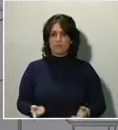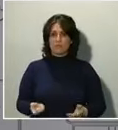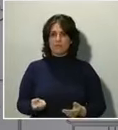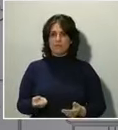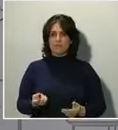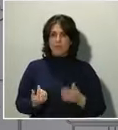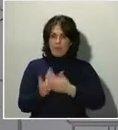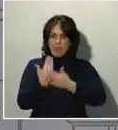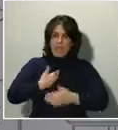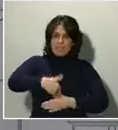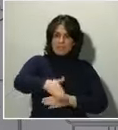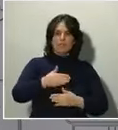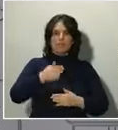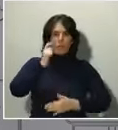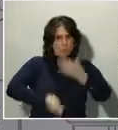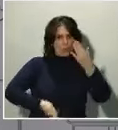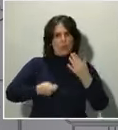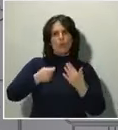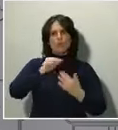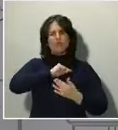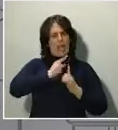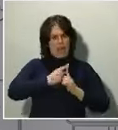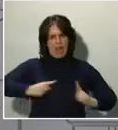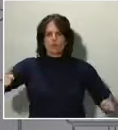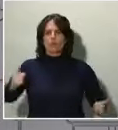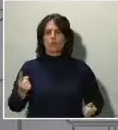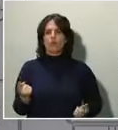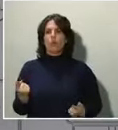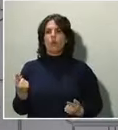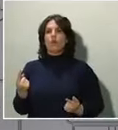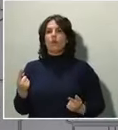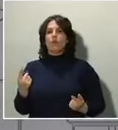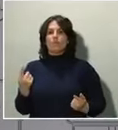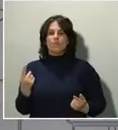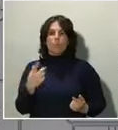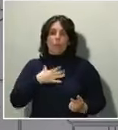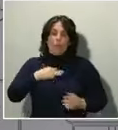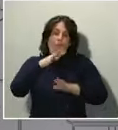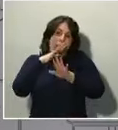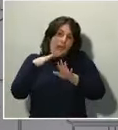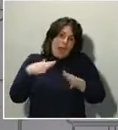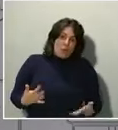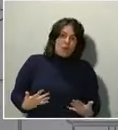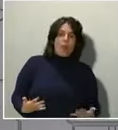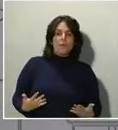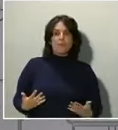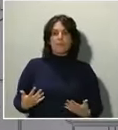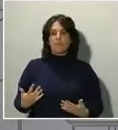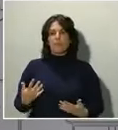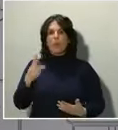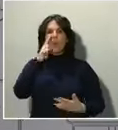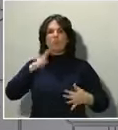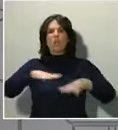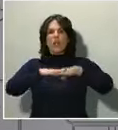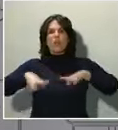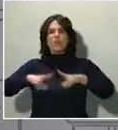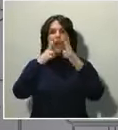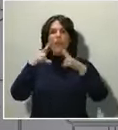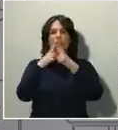muy largos. Ahora quizá la cuarentena, pues lo vemos en las redes sociales, pues sea motivo de,